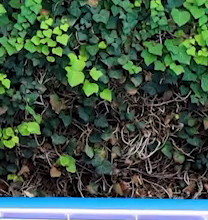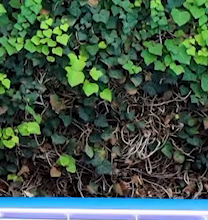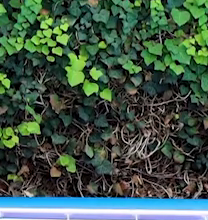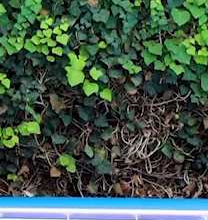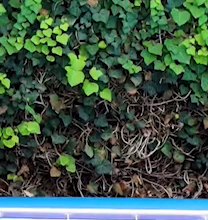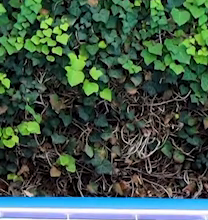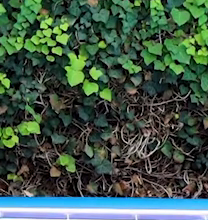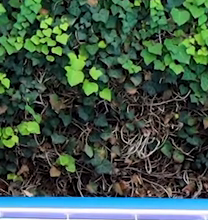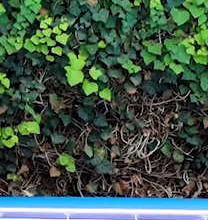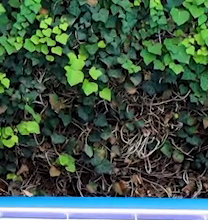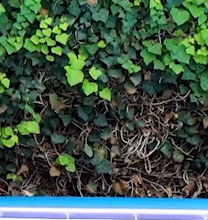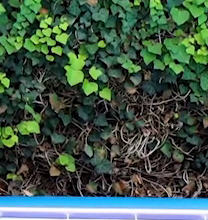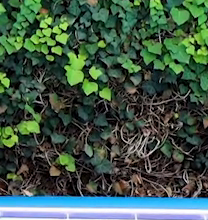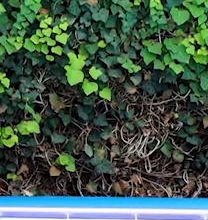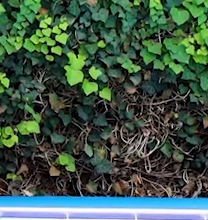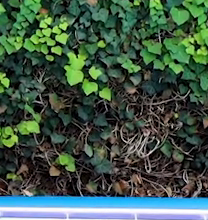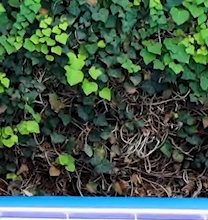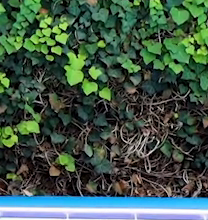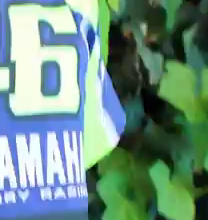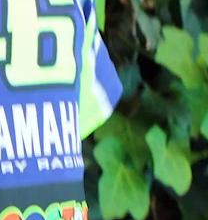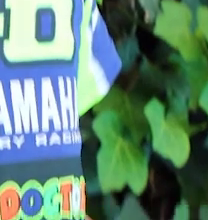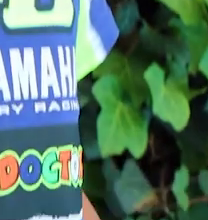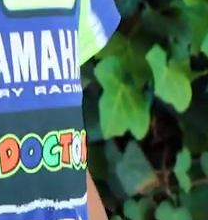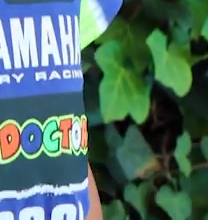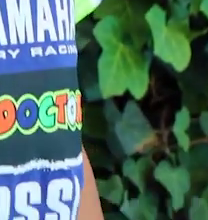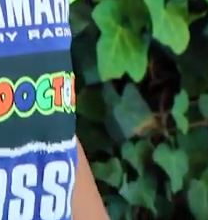grados, bien. Espalda derecha,